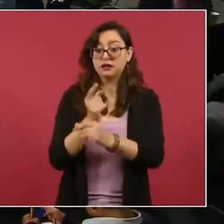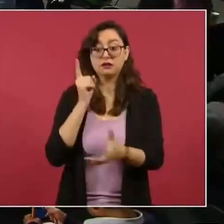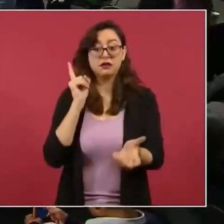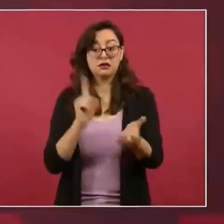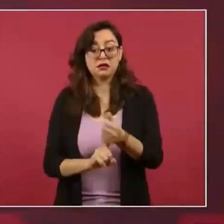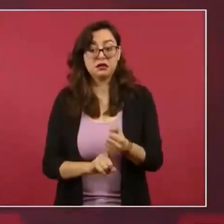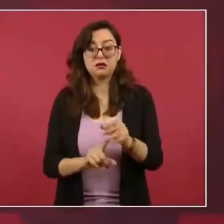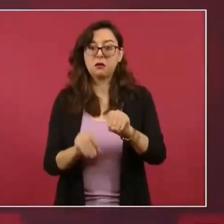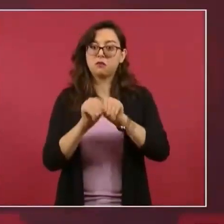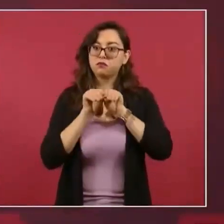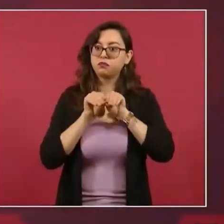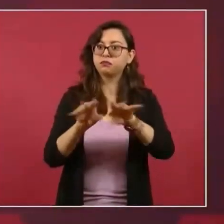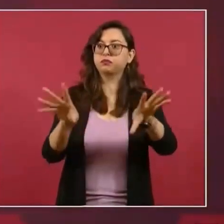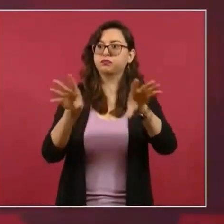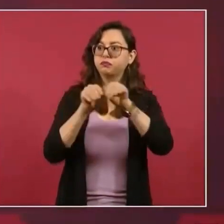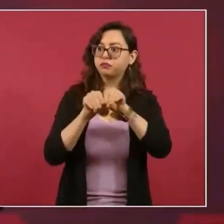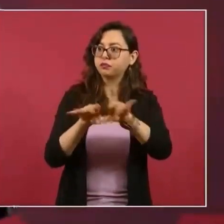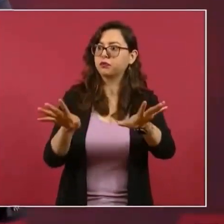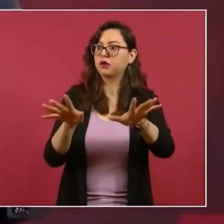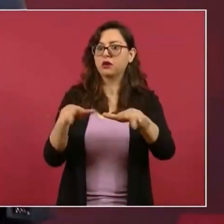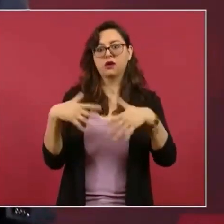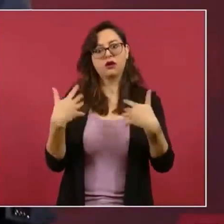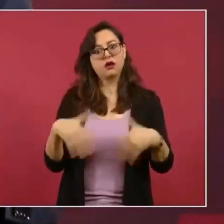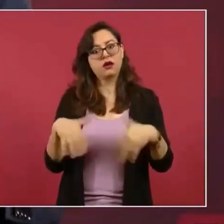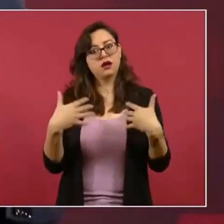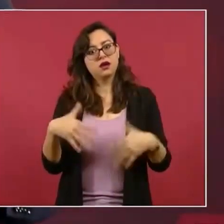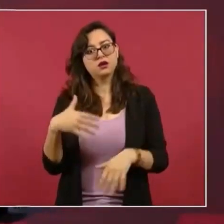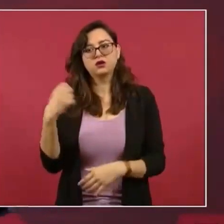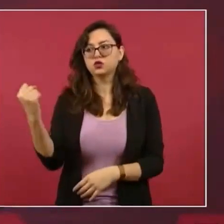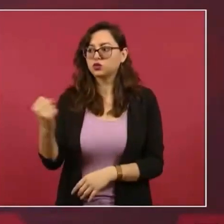que en los últimos tiempos surgieron